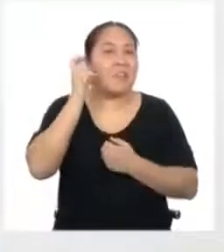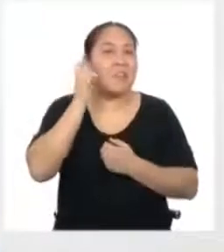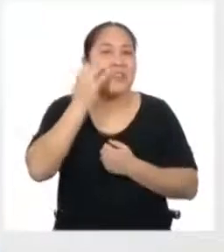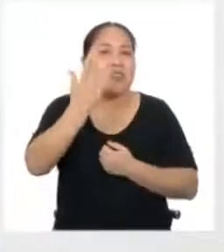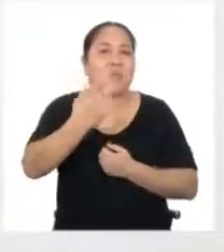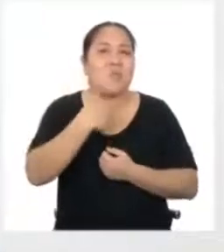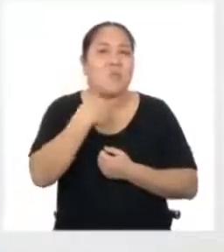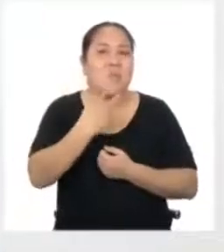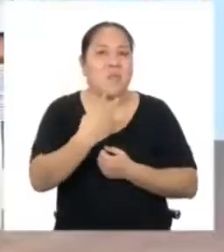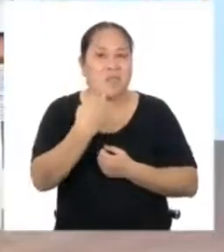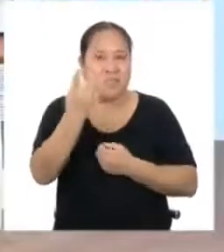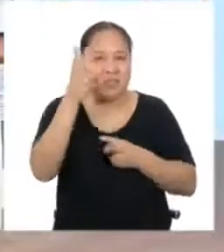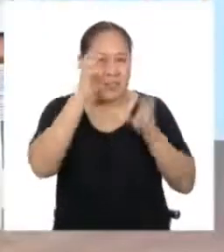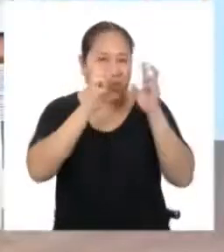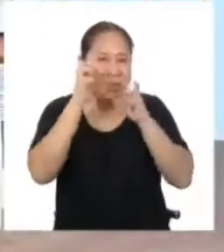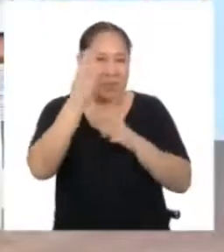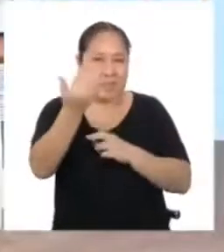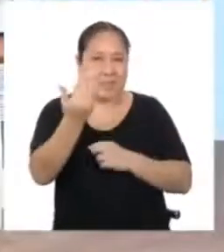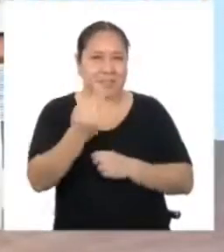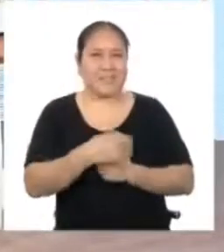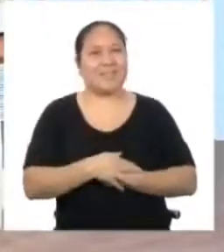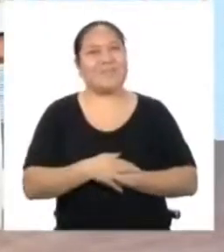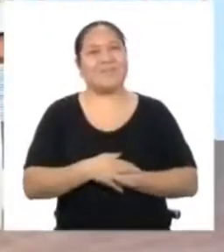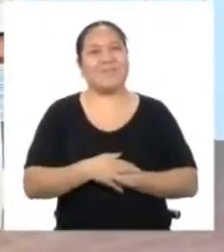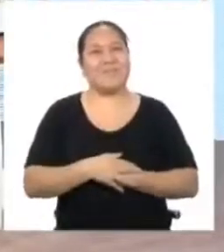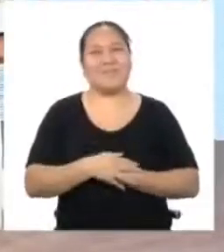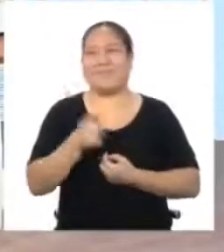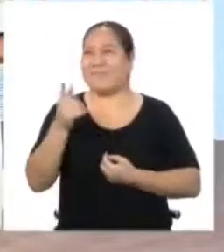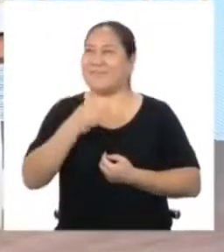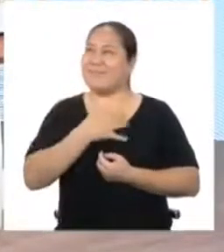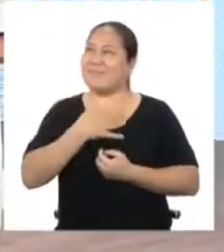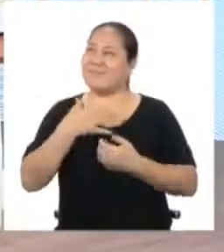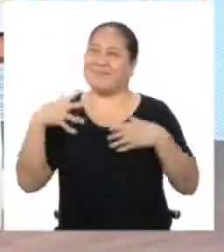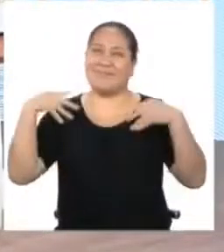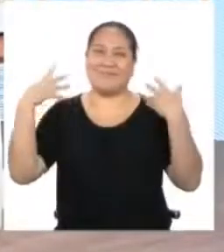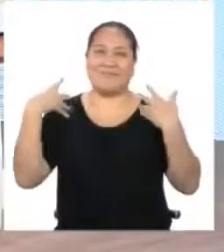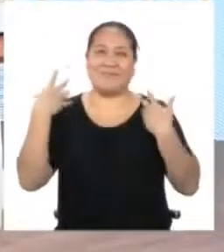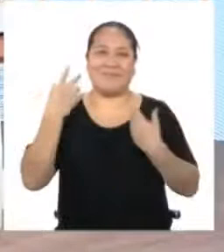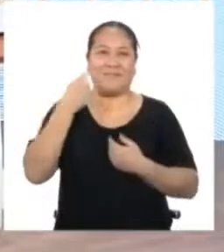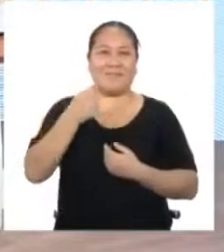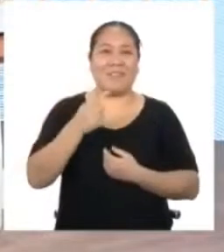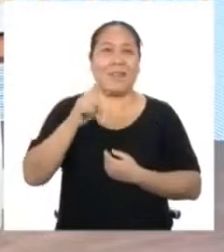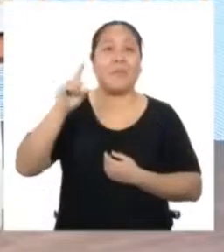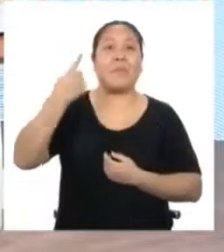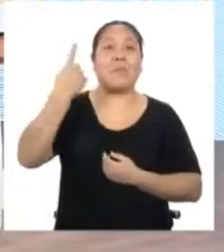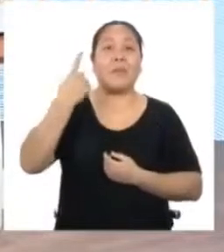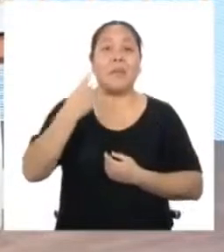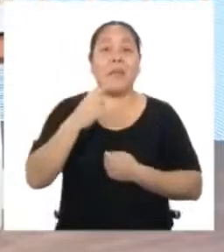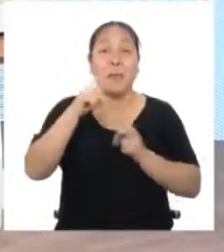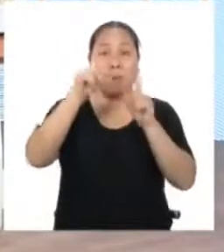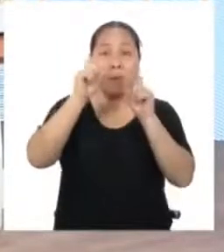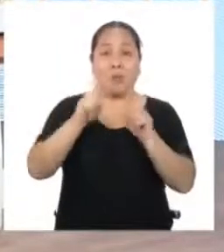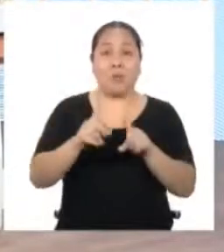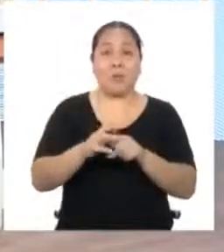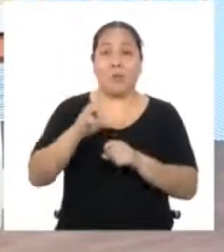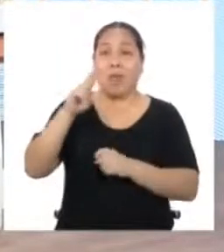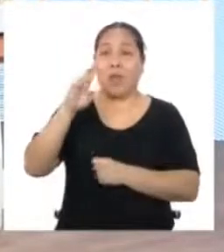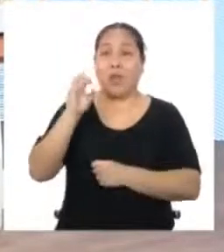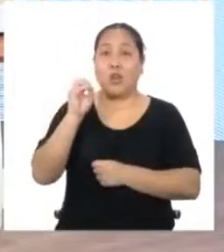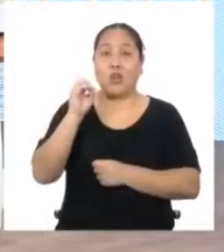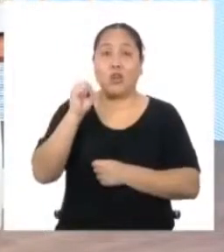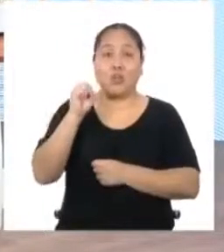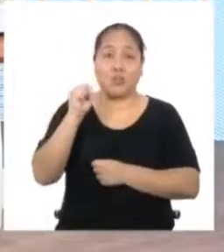y sus inquietudes Vamos a hacerla feliz entonces Pasemos con la primera pregunta que la va a hacer Rosa